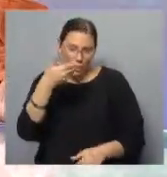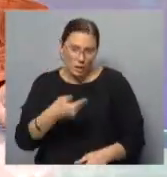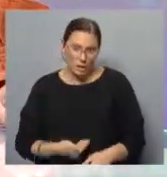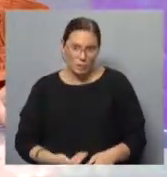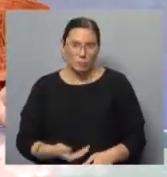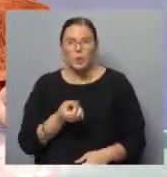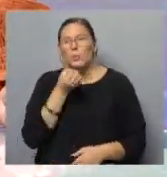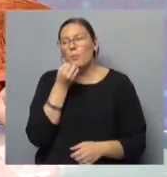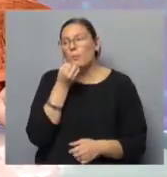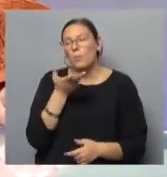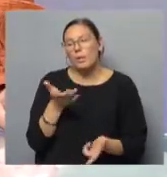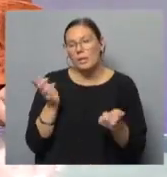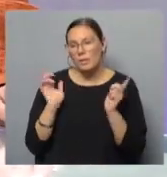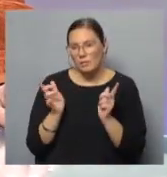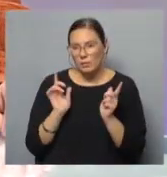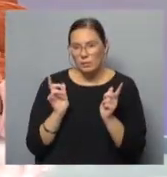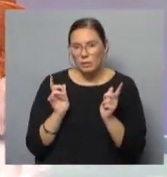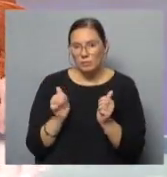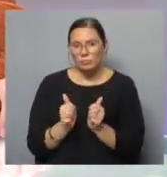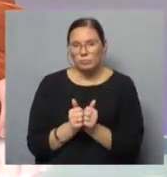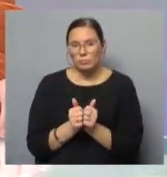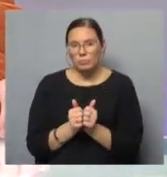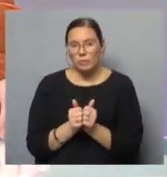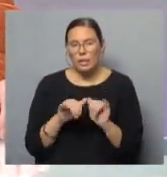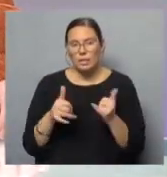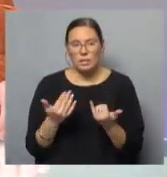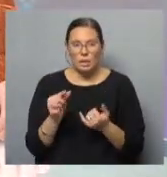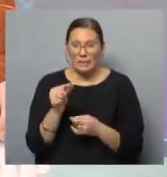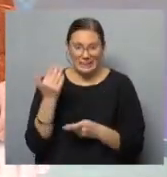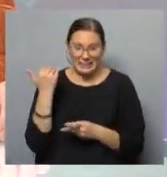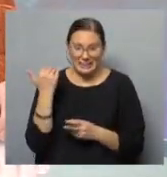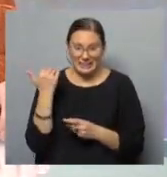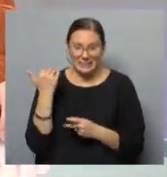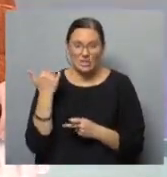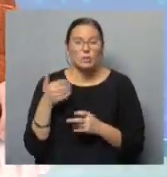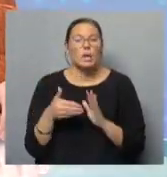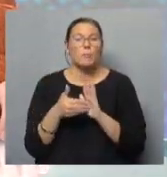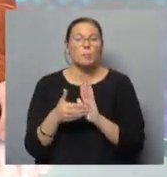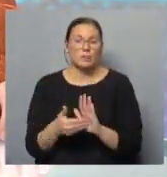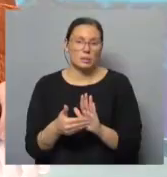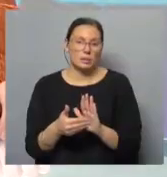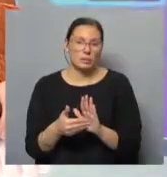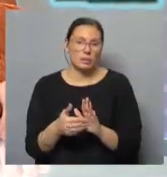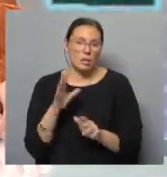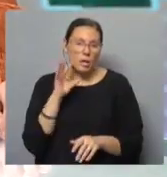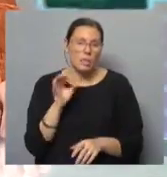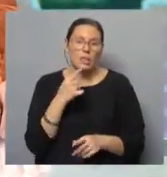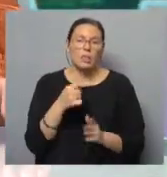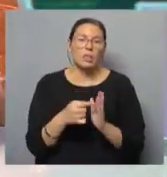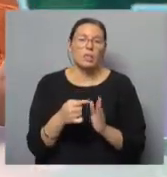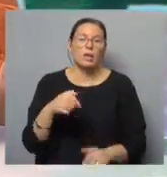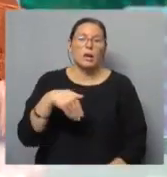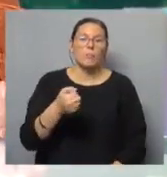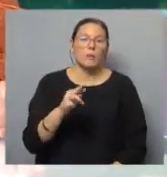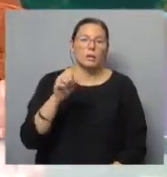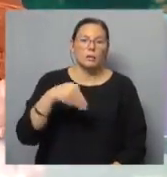buena compañía. Así que nada, queda más que ya lo hicimos hace minutos, una presentación. Yo creo que si decís Martín Buscaglia, no